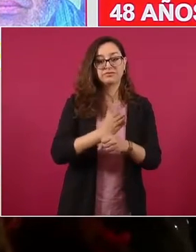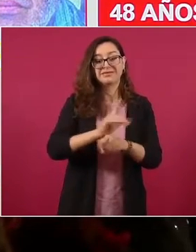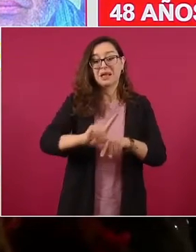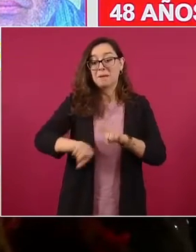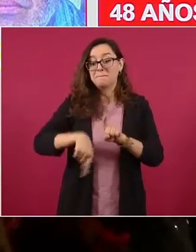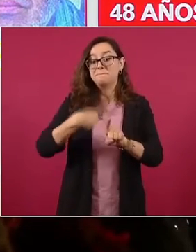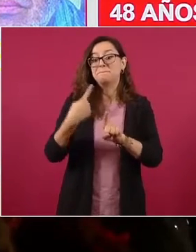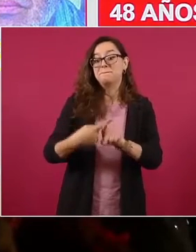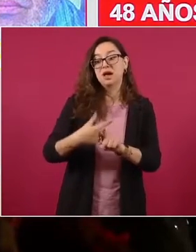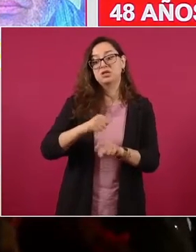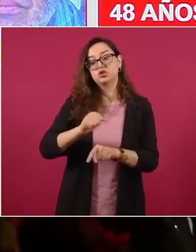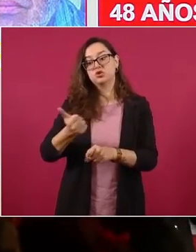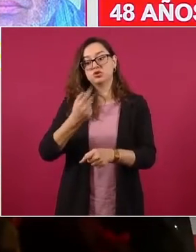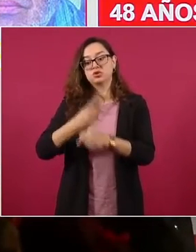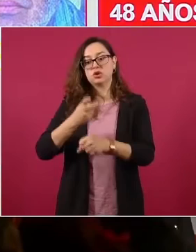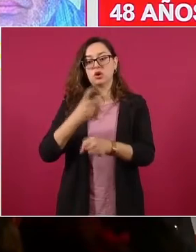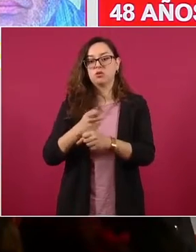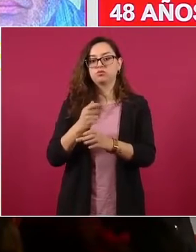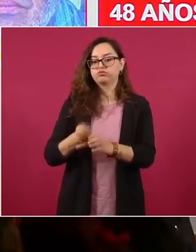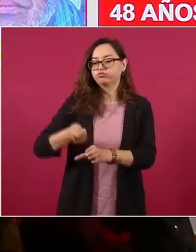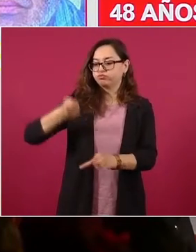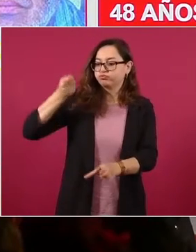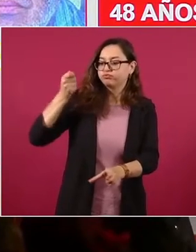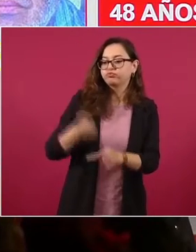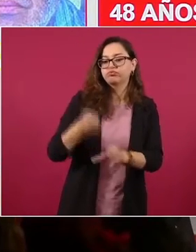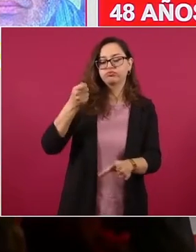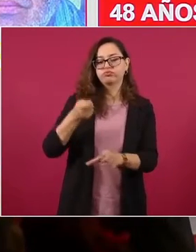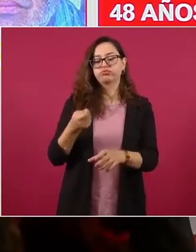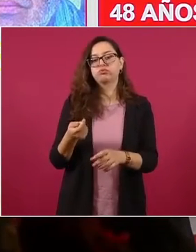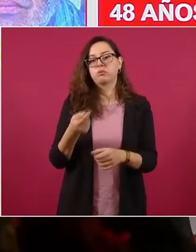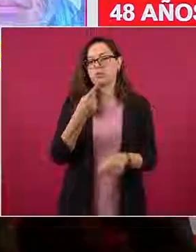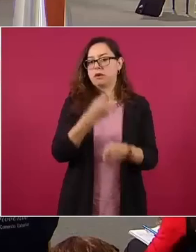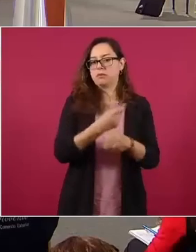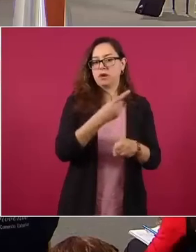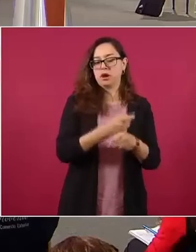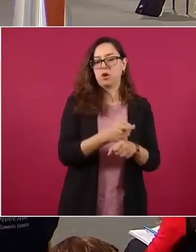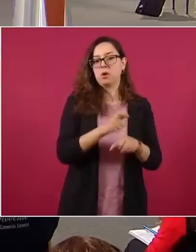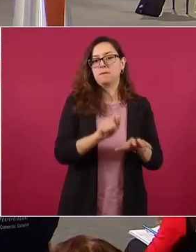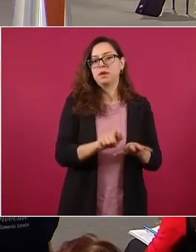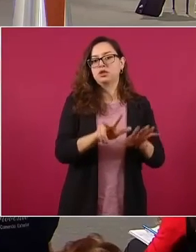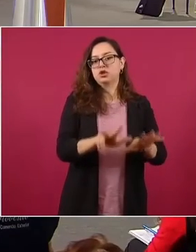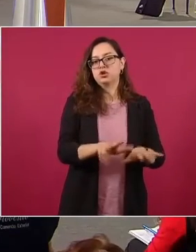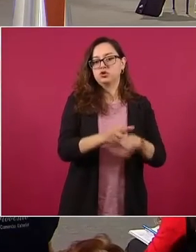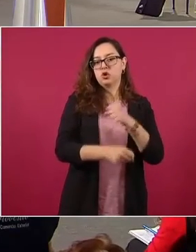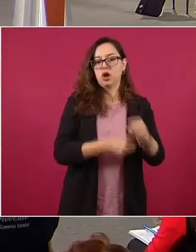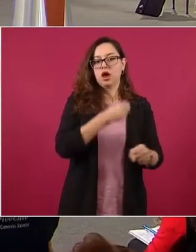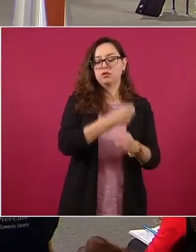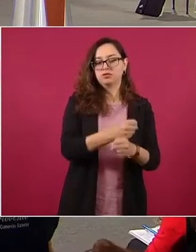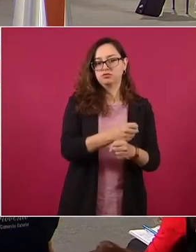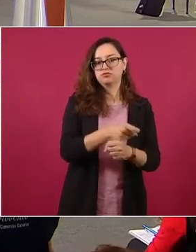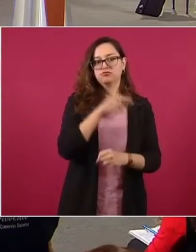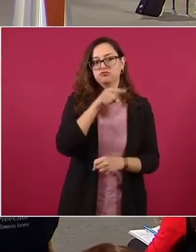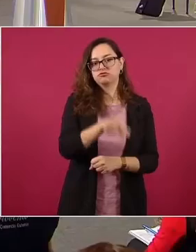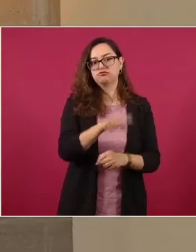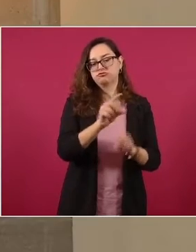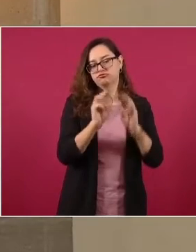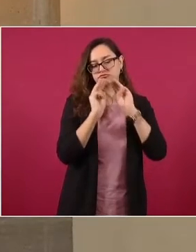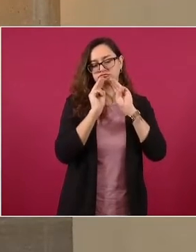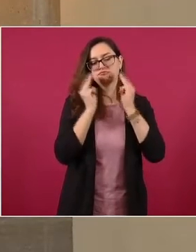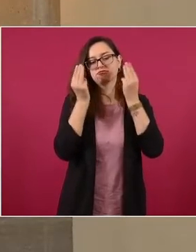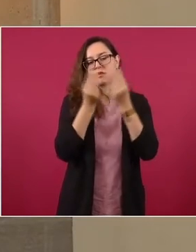por 28 años, a la cual se había hecho acreedor por cargos relativos a delincuencia